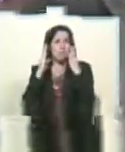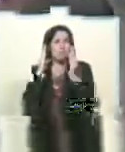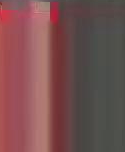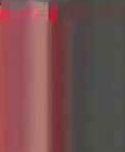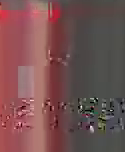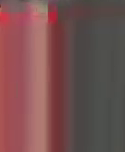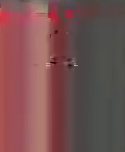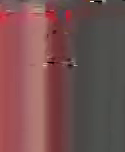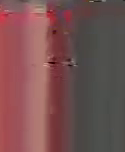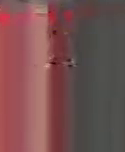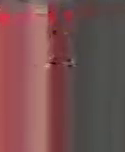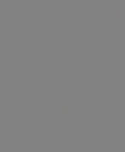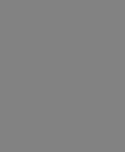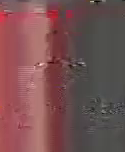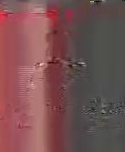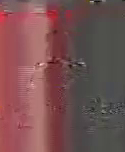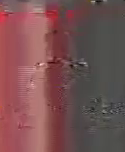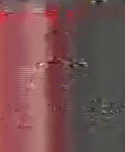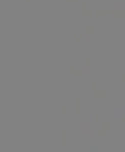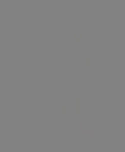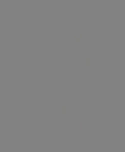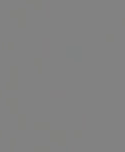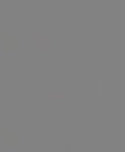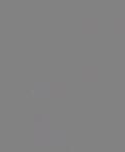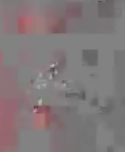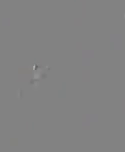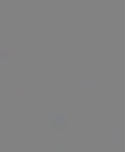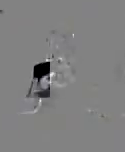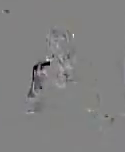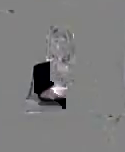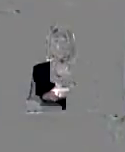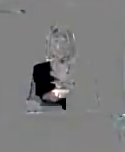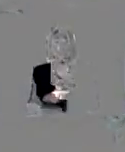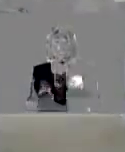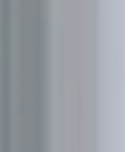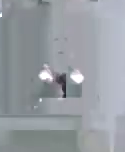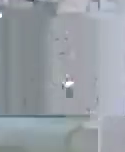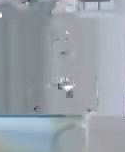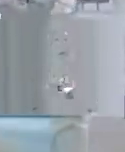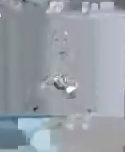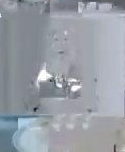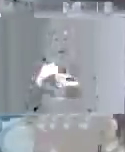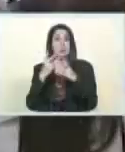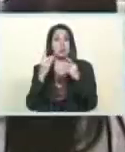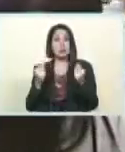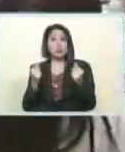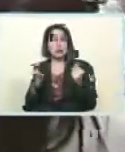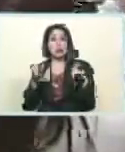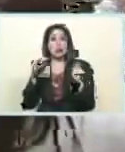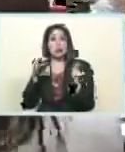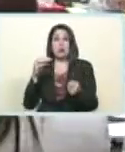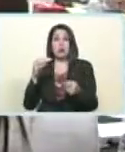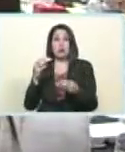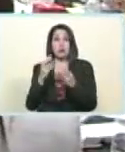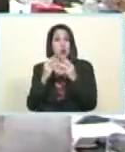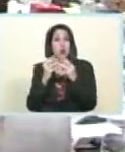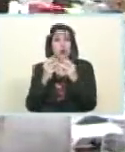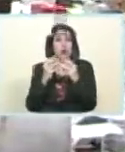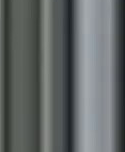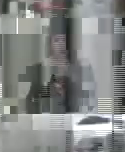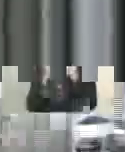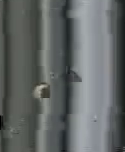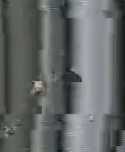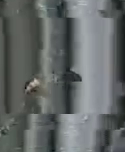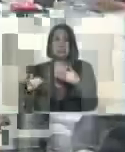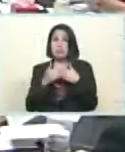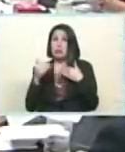mil bolívares para completar el cono monetario venezolano y para proceder a fortalecer la política